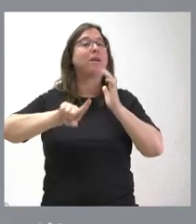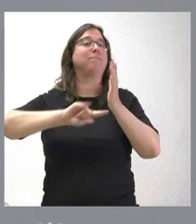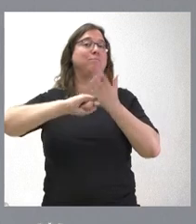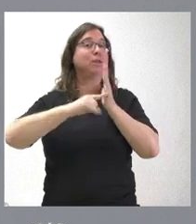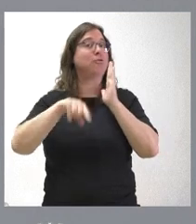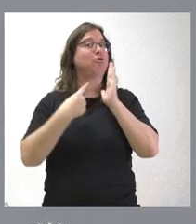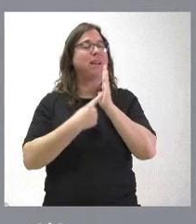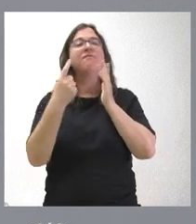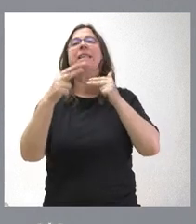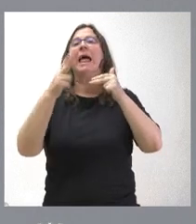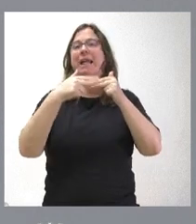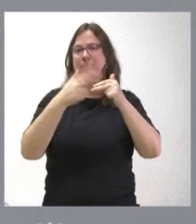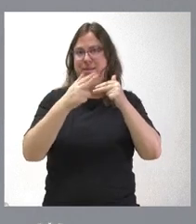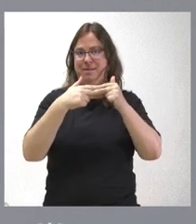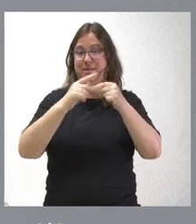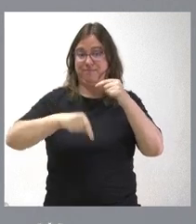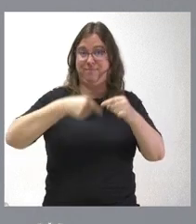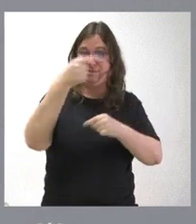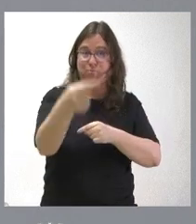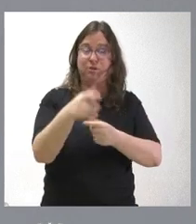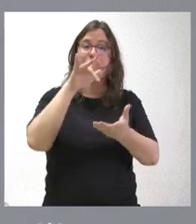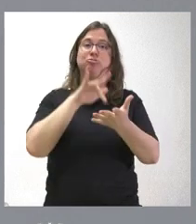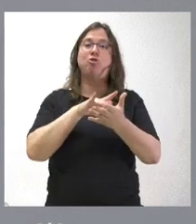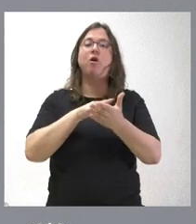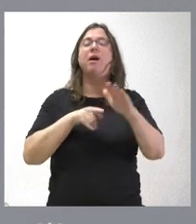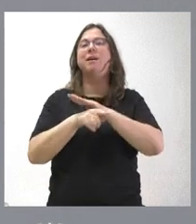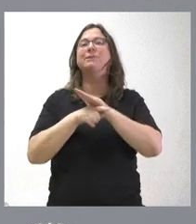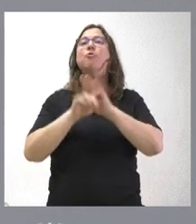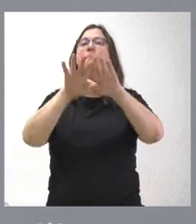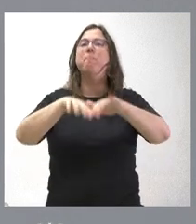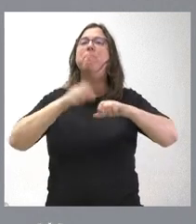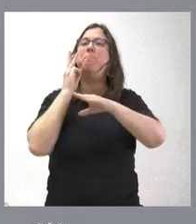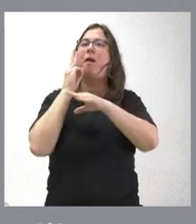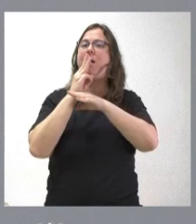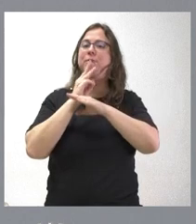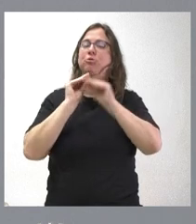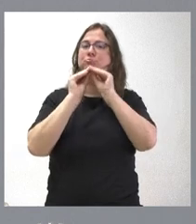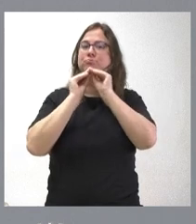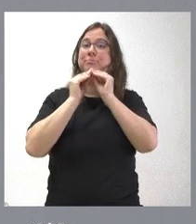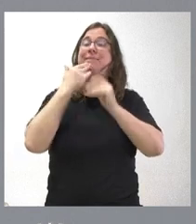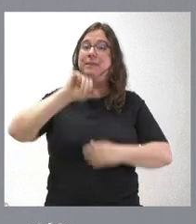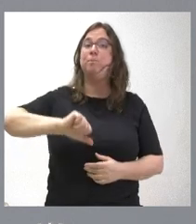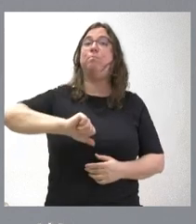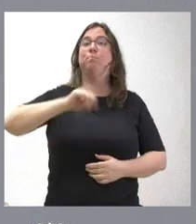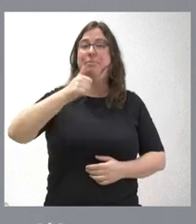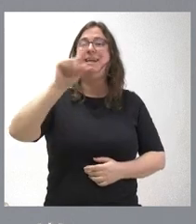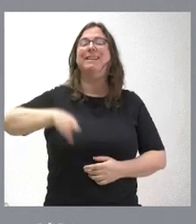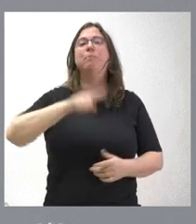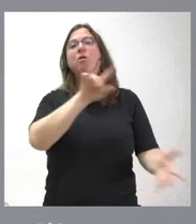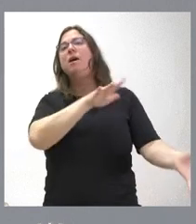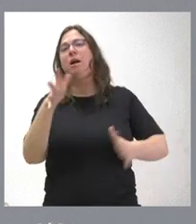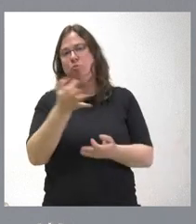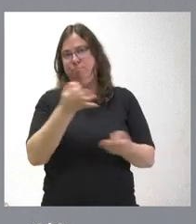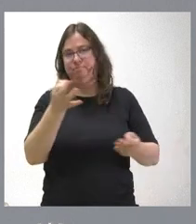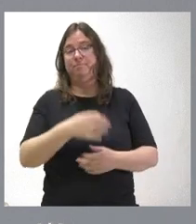Está sujeto a enmiendas. Cuando termine la tramitación parlamentaria y, si finalmente se aprueba y veremos el contenido, podremos hacer un cálculo preciso.